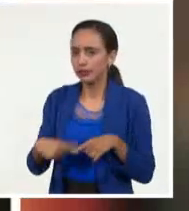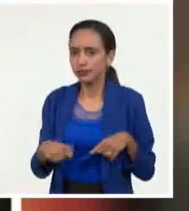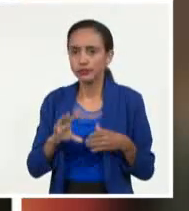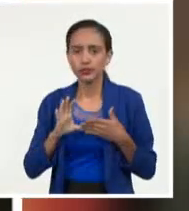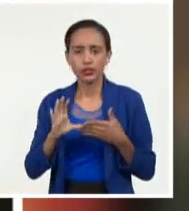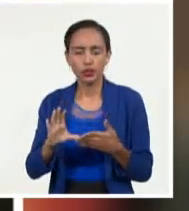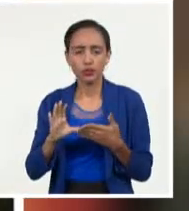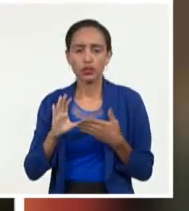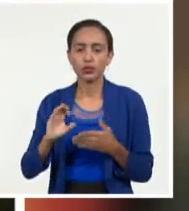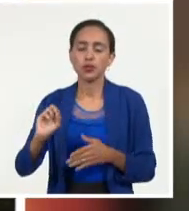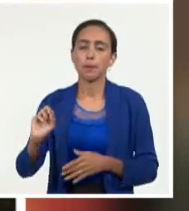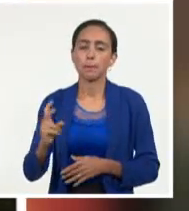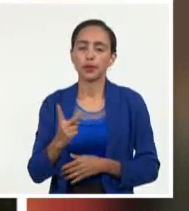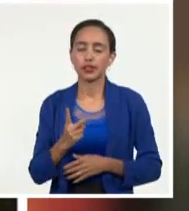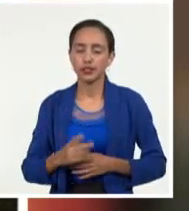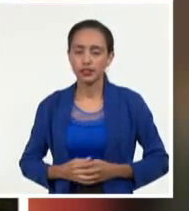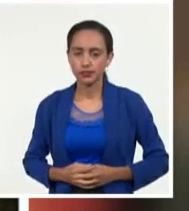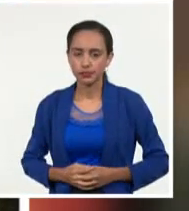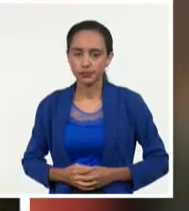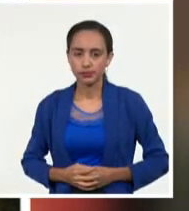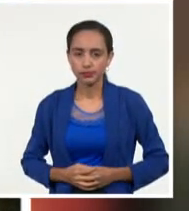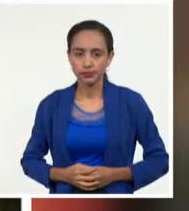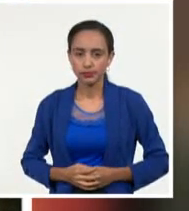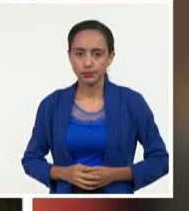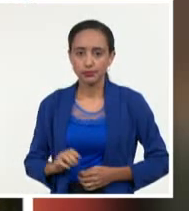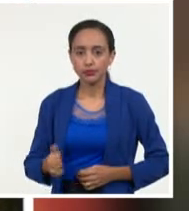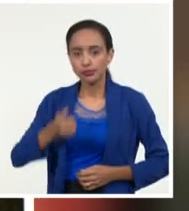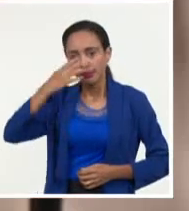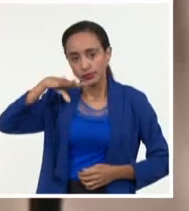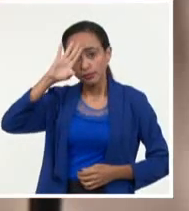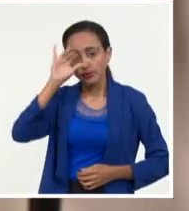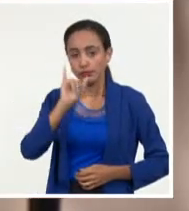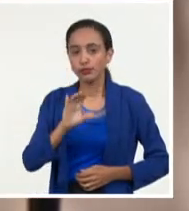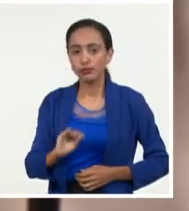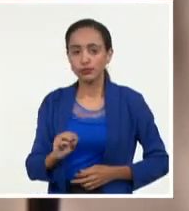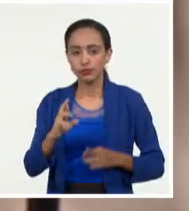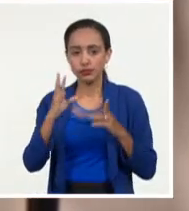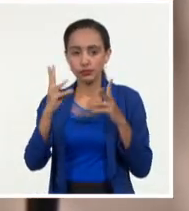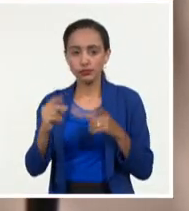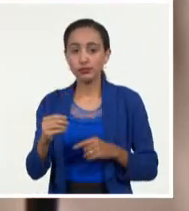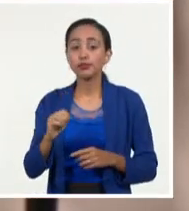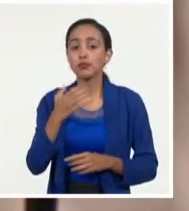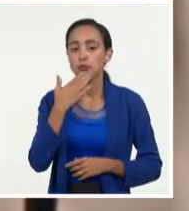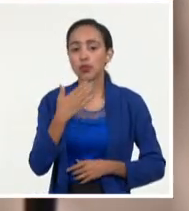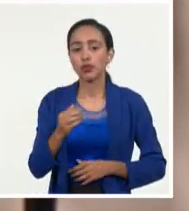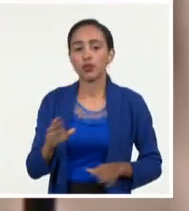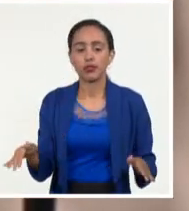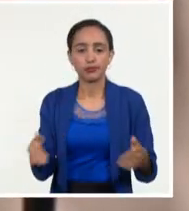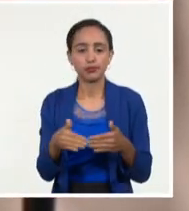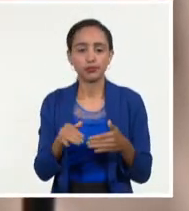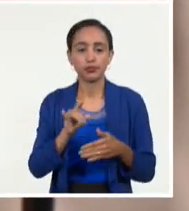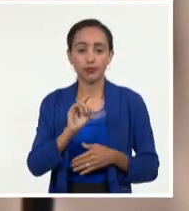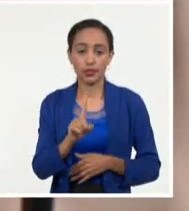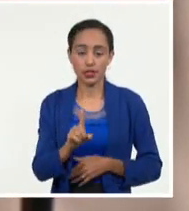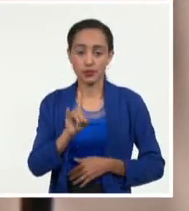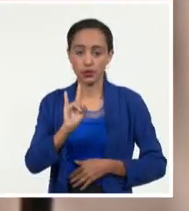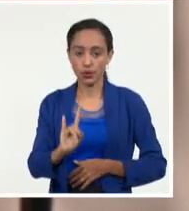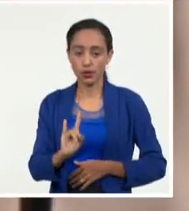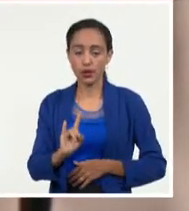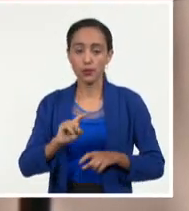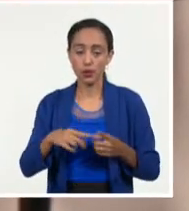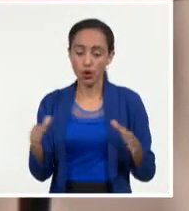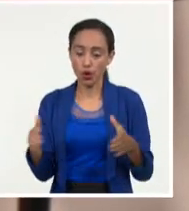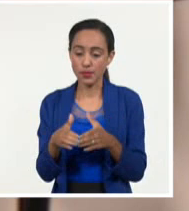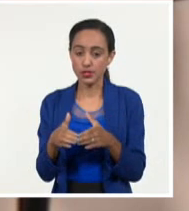colaboración bilateral. El mandatario también precisó que se abordaron los resultados positivos de la recién concluida decimonovena sesión de la